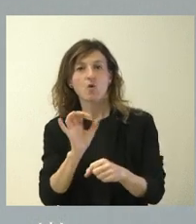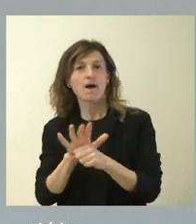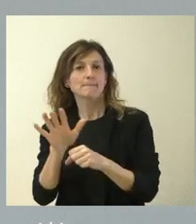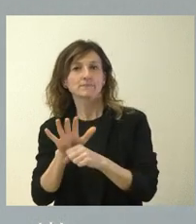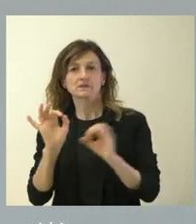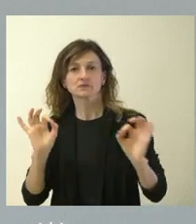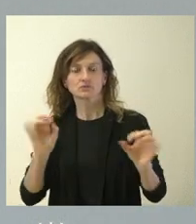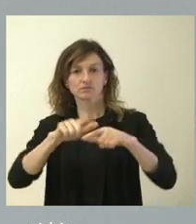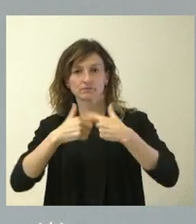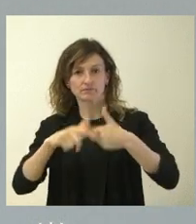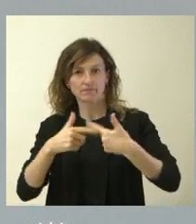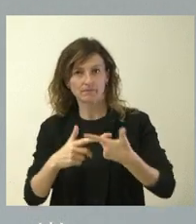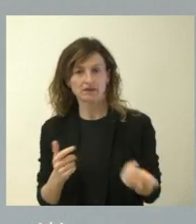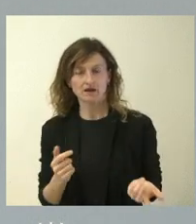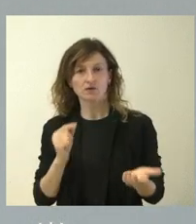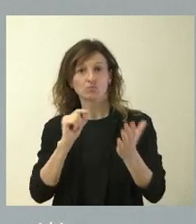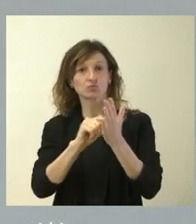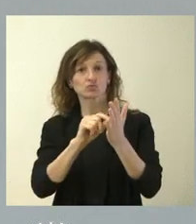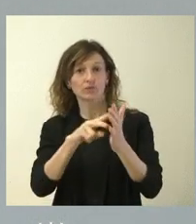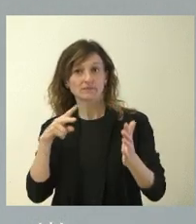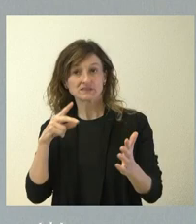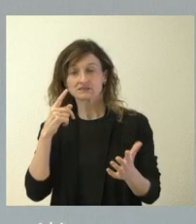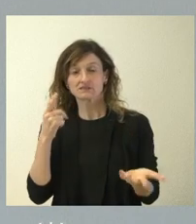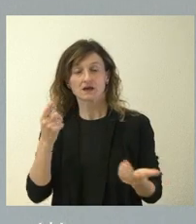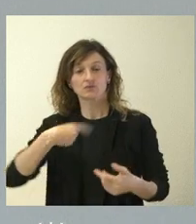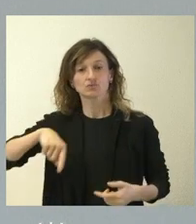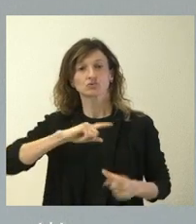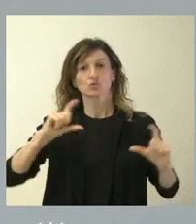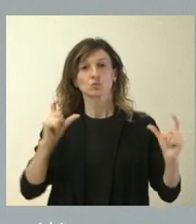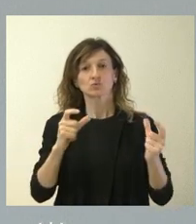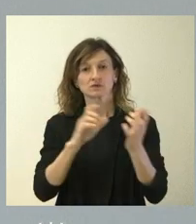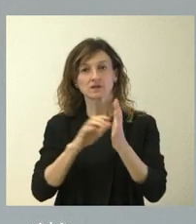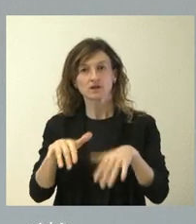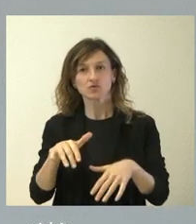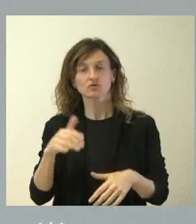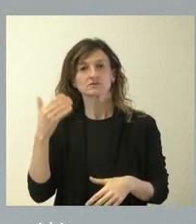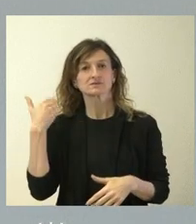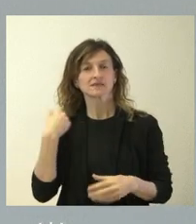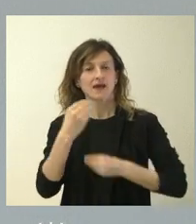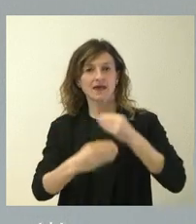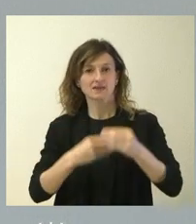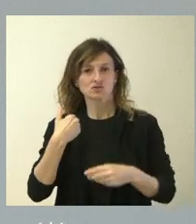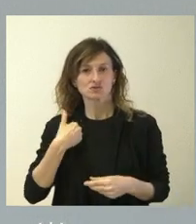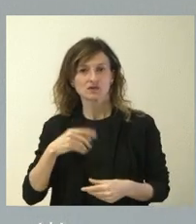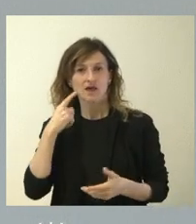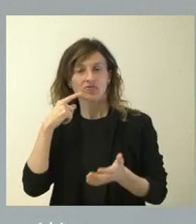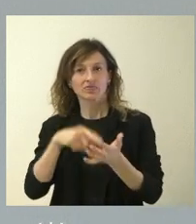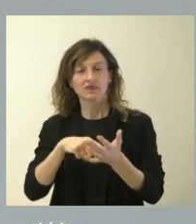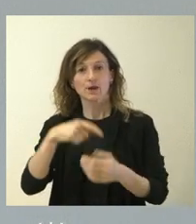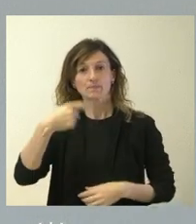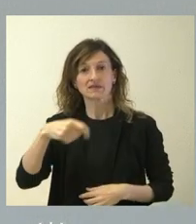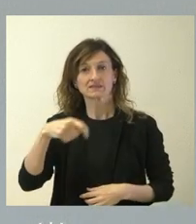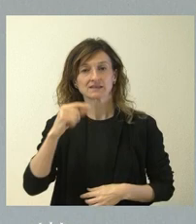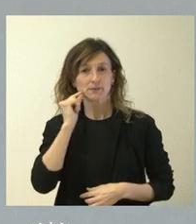familiar. Desde ese punto de vista, yo creo que nosotros, como Junta de Castilla y León, hicimos lo que teníamos que hacer ese día y el presidente